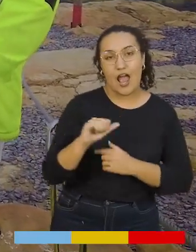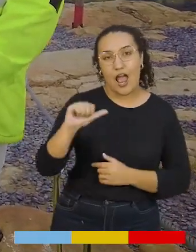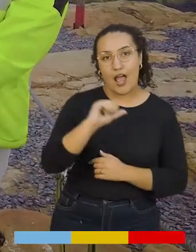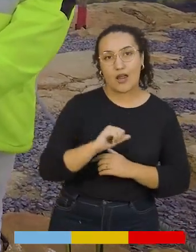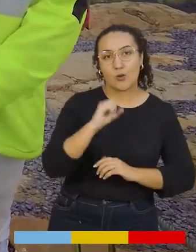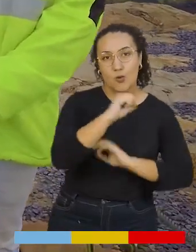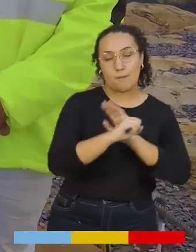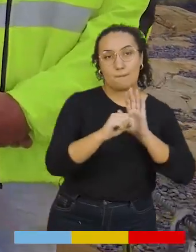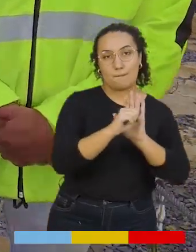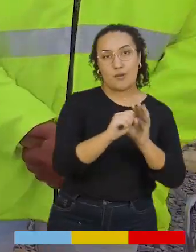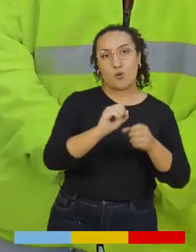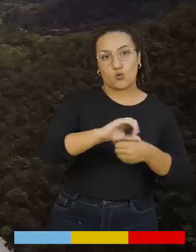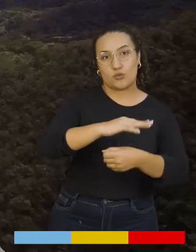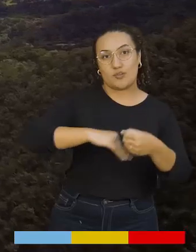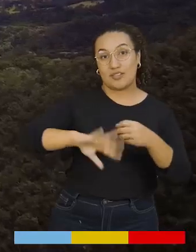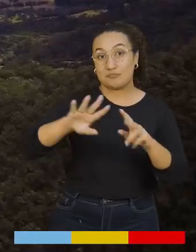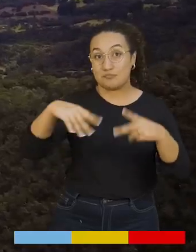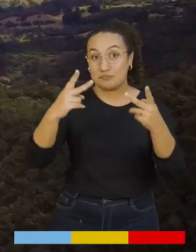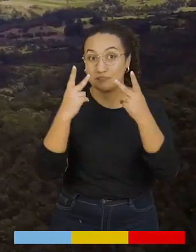marca Cundinamarca. Hasta la próxima.